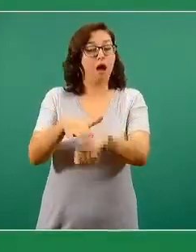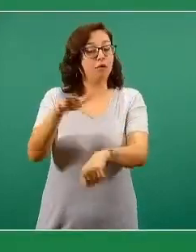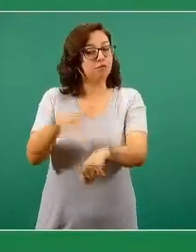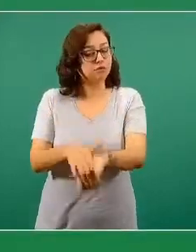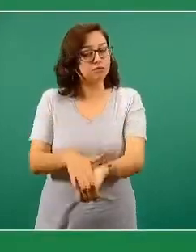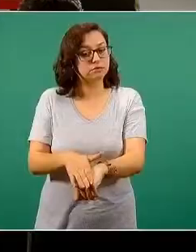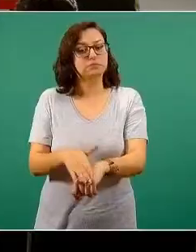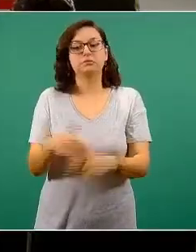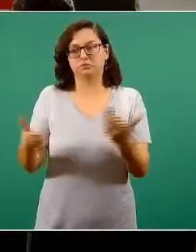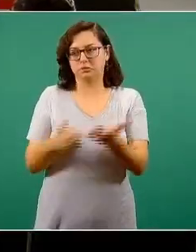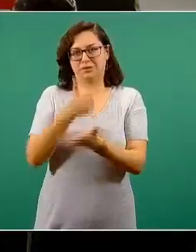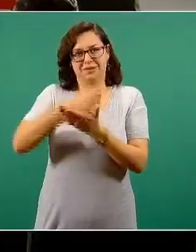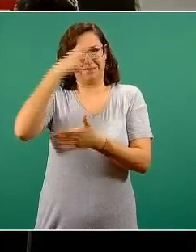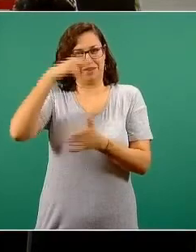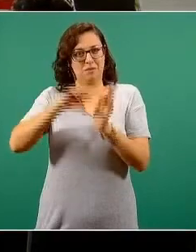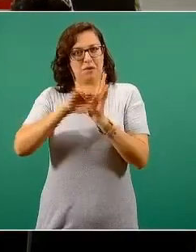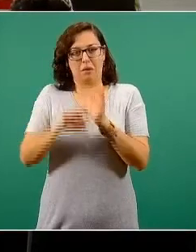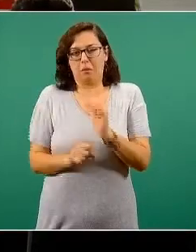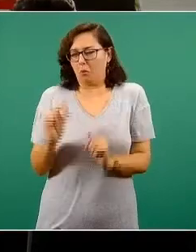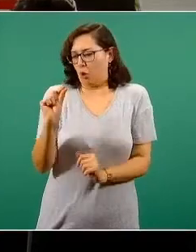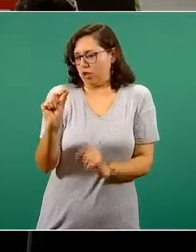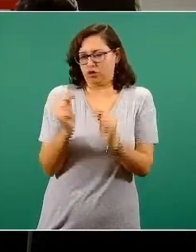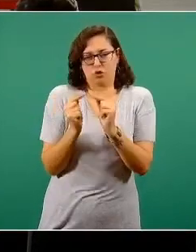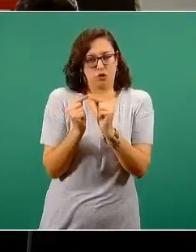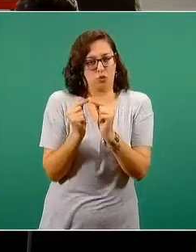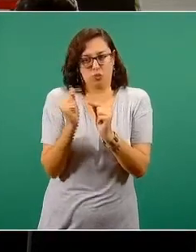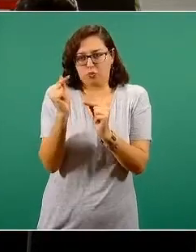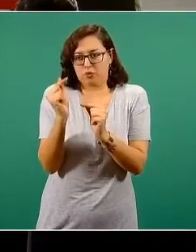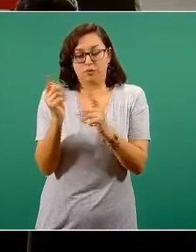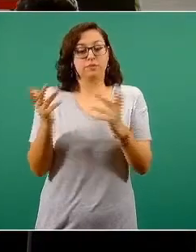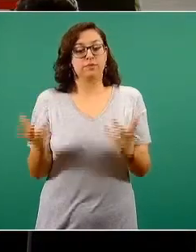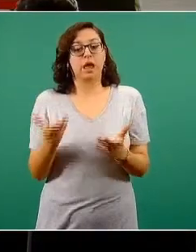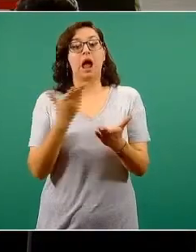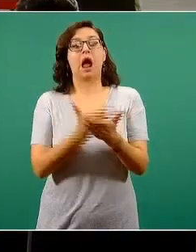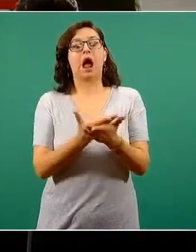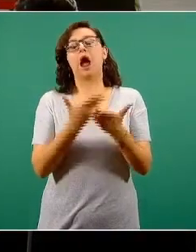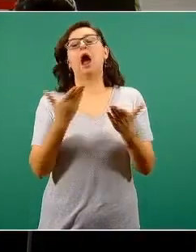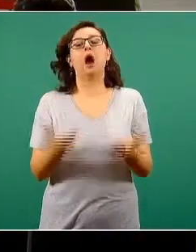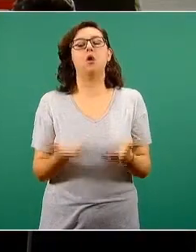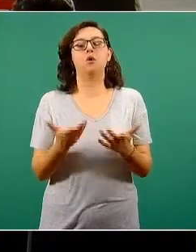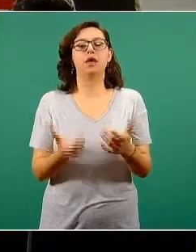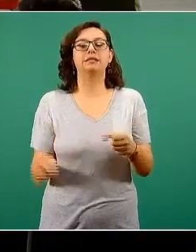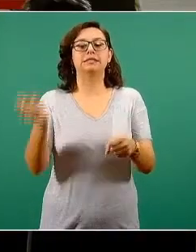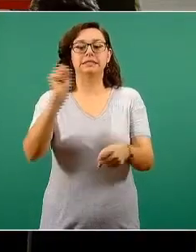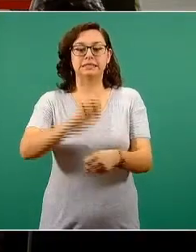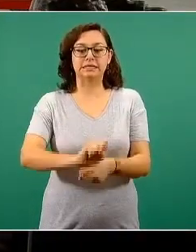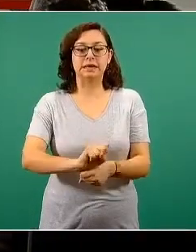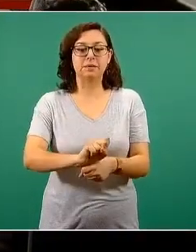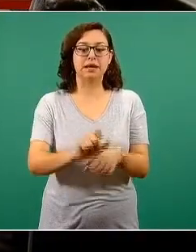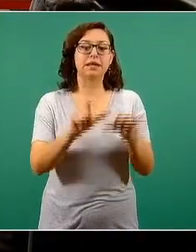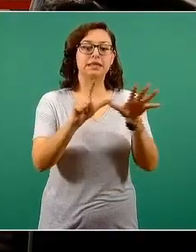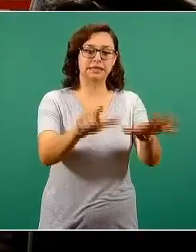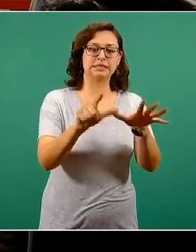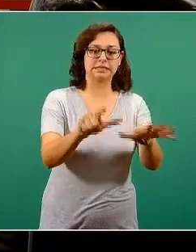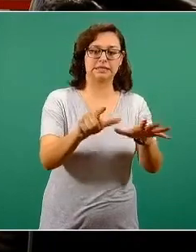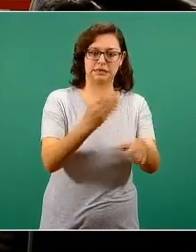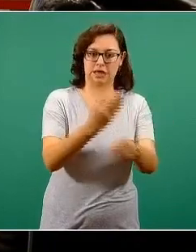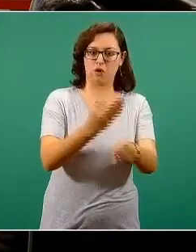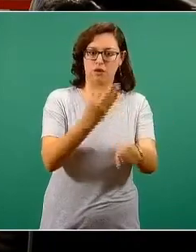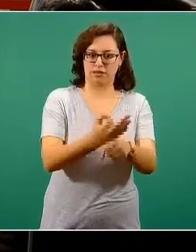Posteriormente, tenemos la Semana 17 en tiempo real de la Semana 15 en términos de la información